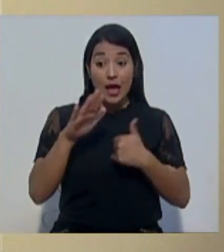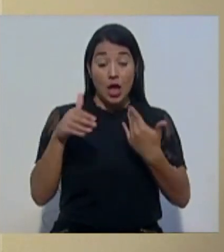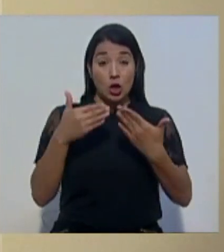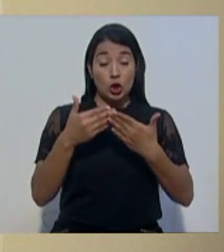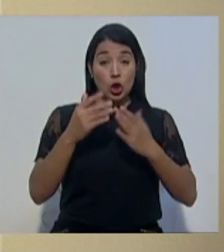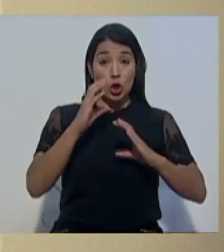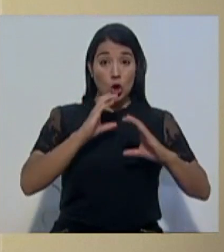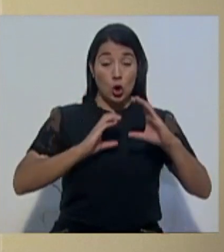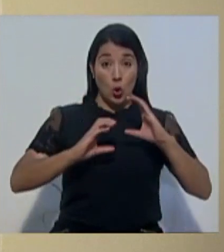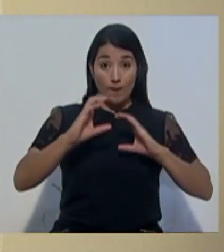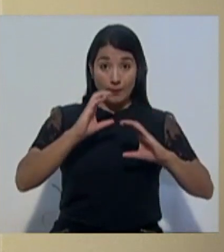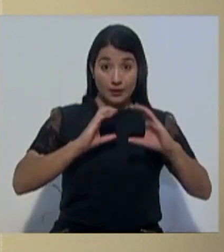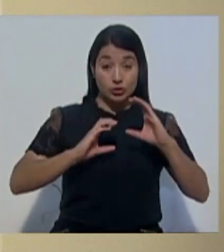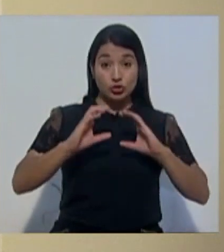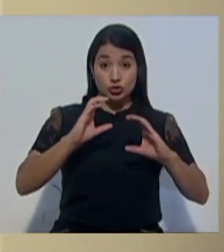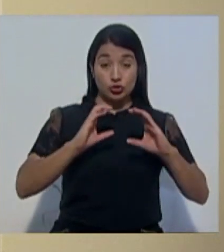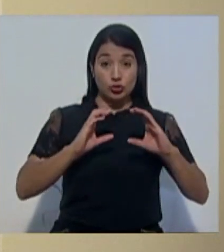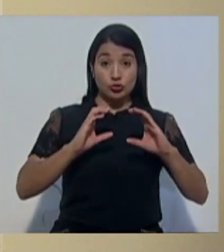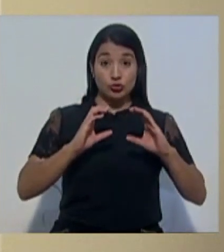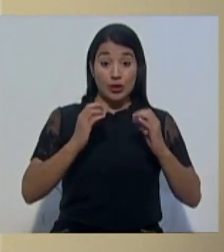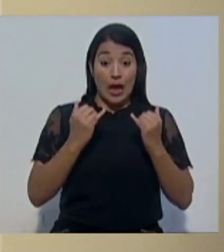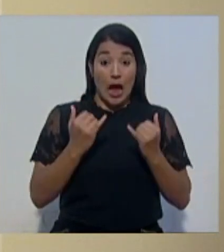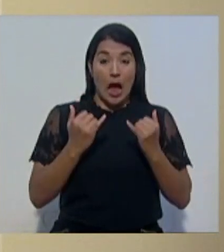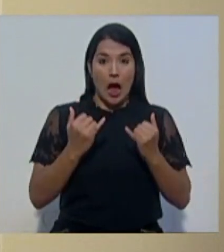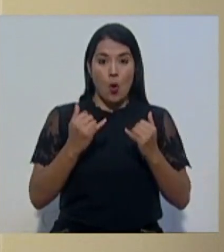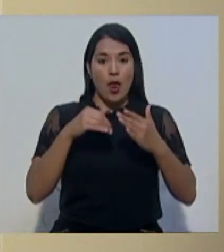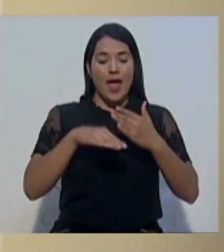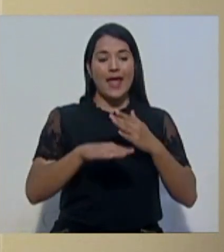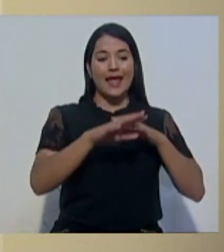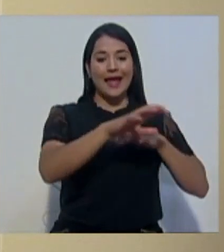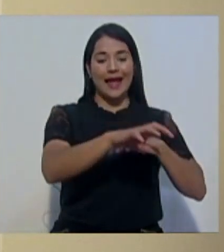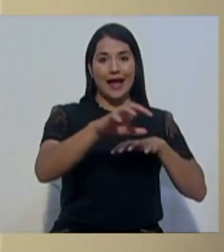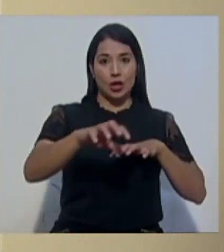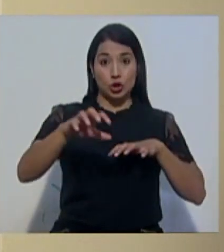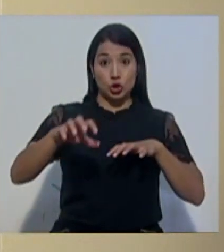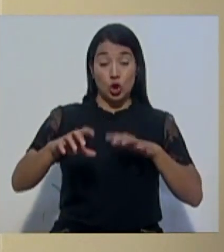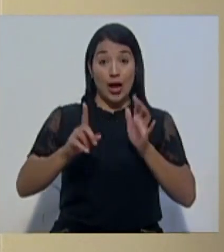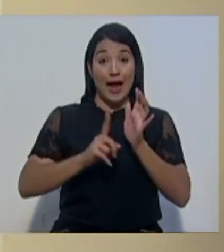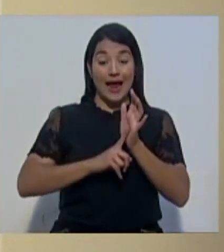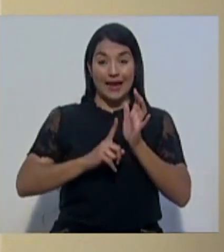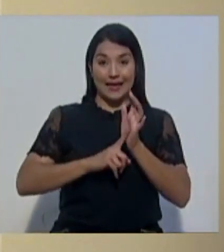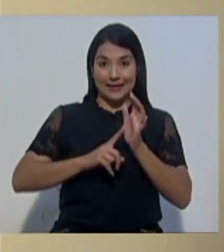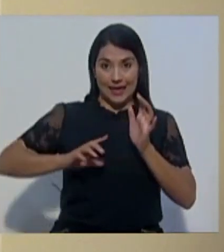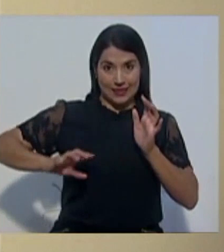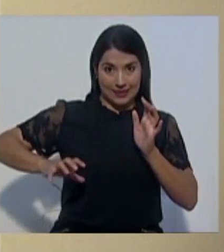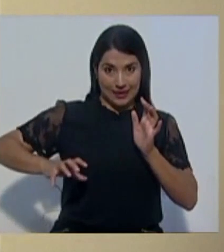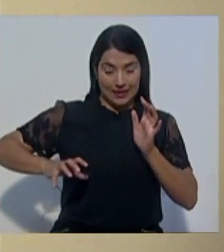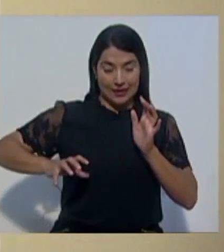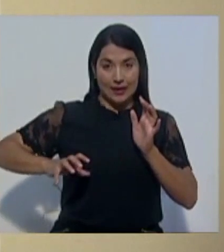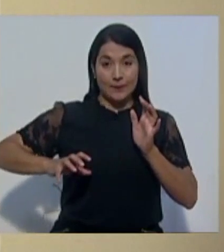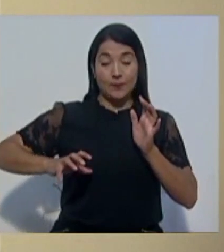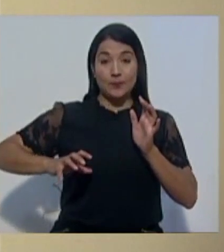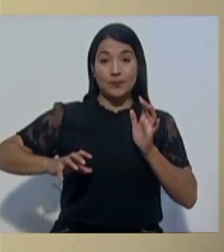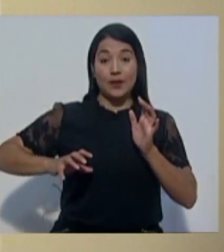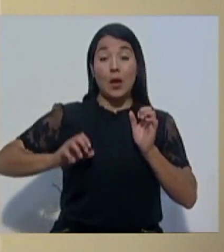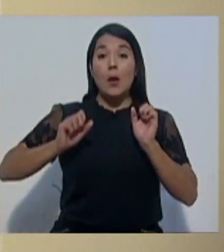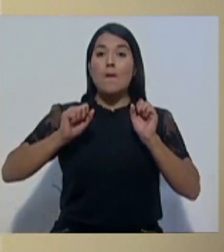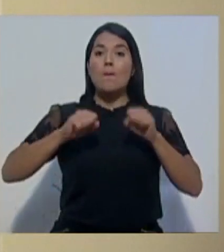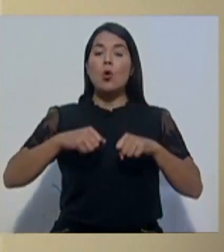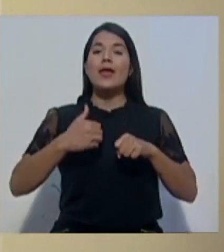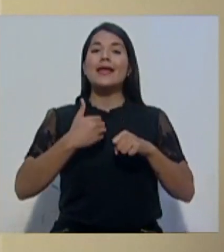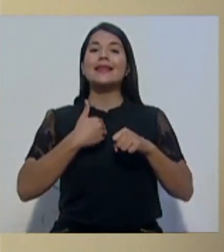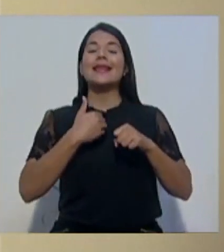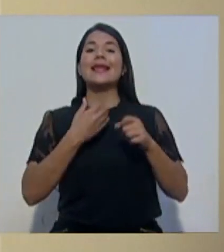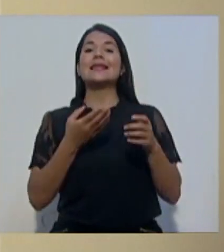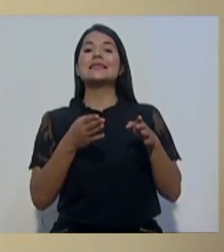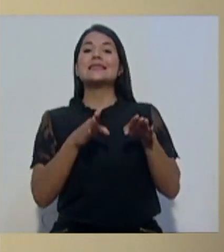comercios que están en cantones bajo alerta naranja tendrán cierre,